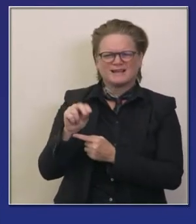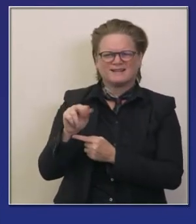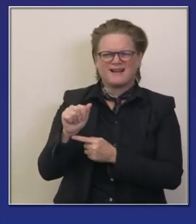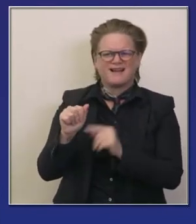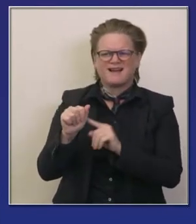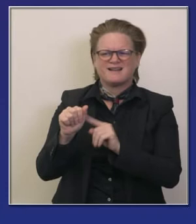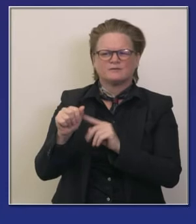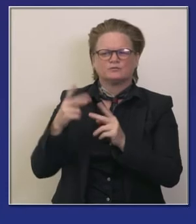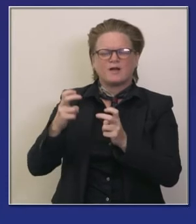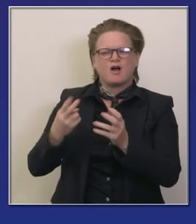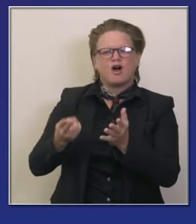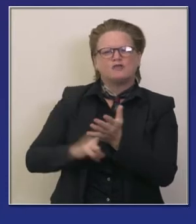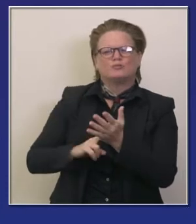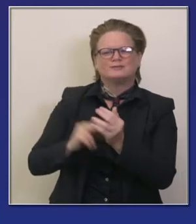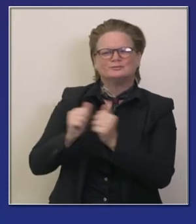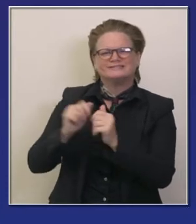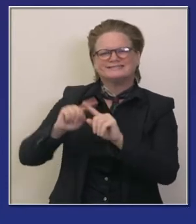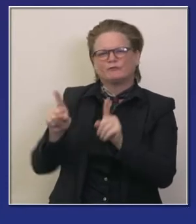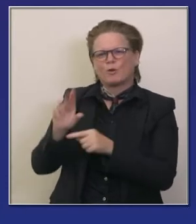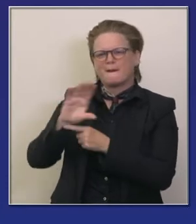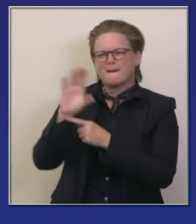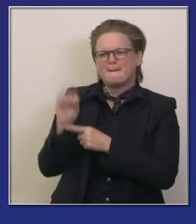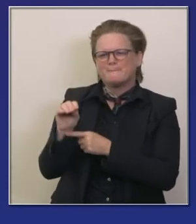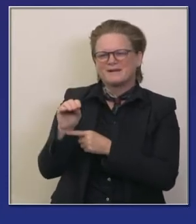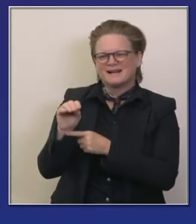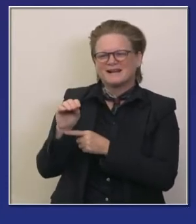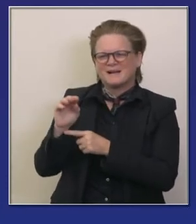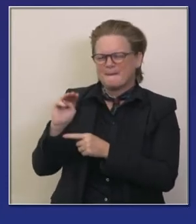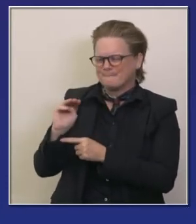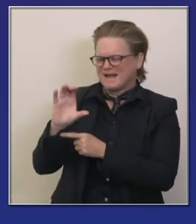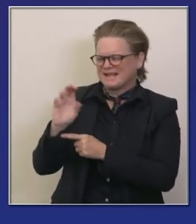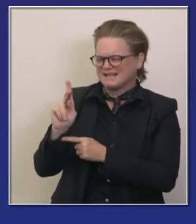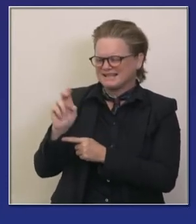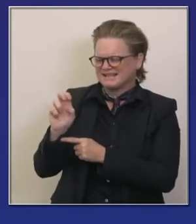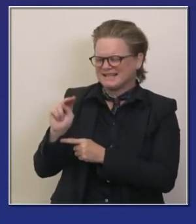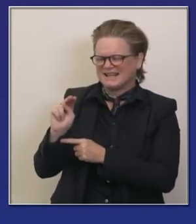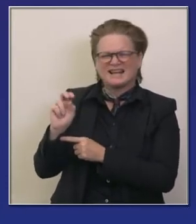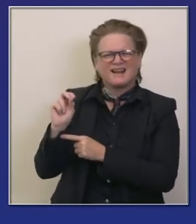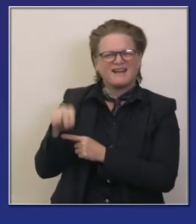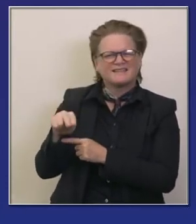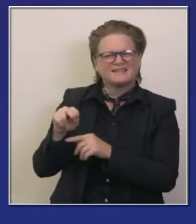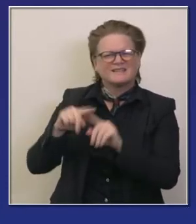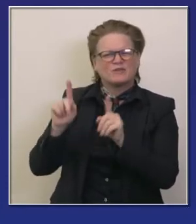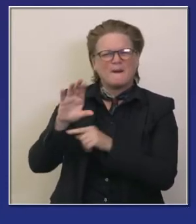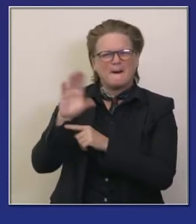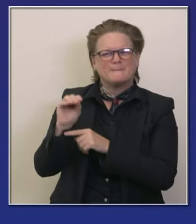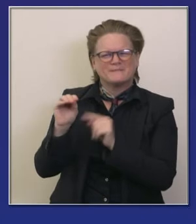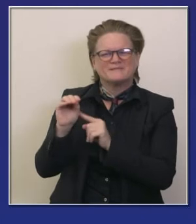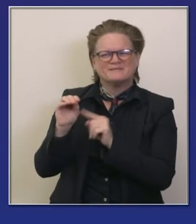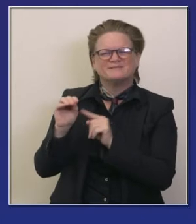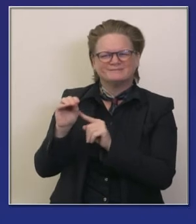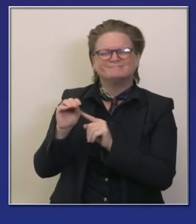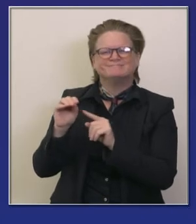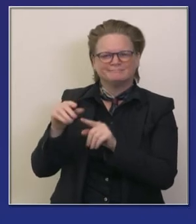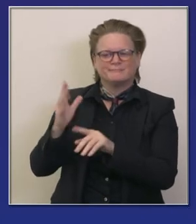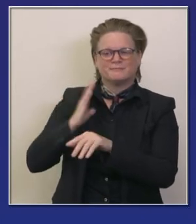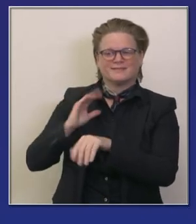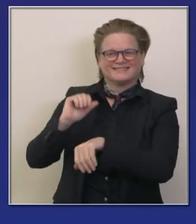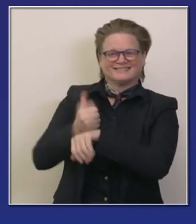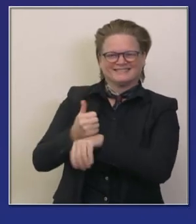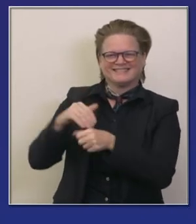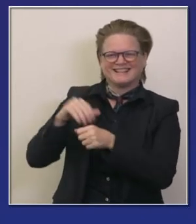con mckesson en la distribución mckesson era una compañía basada en california en san francisco